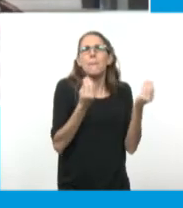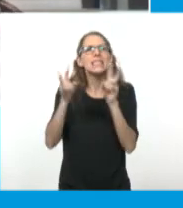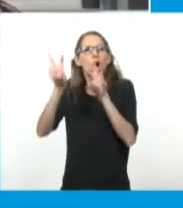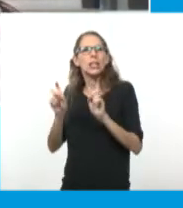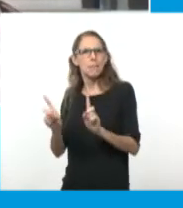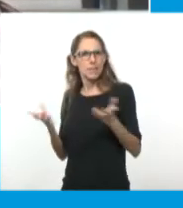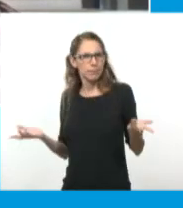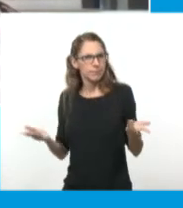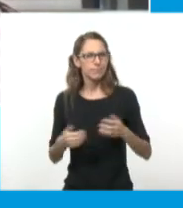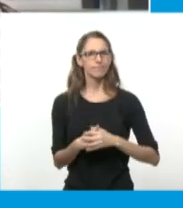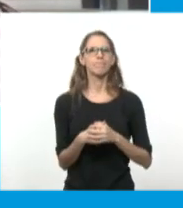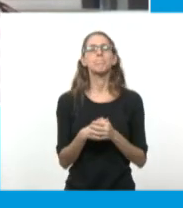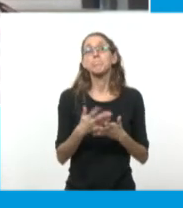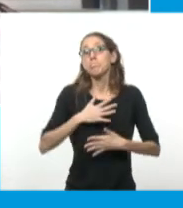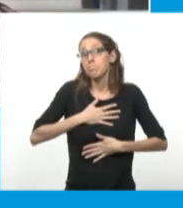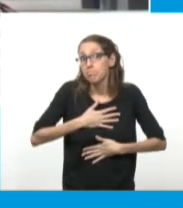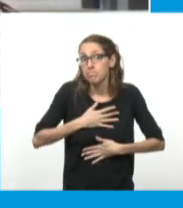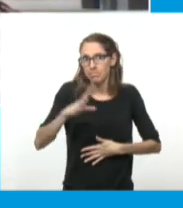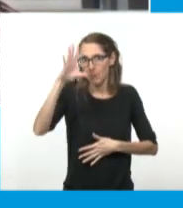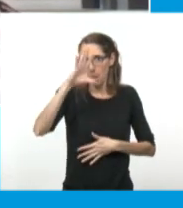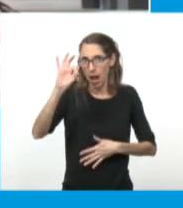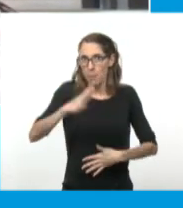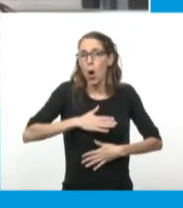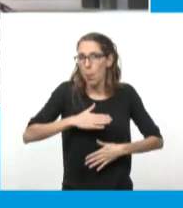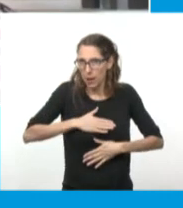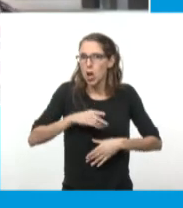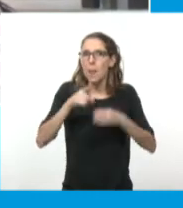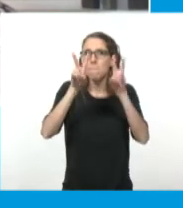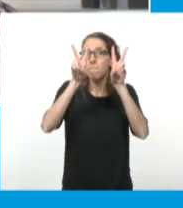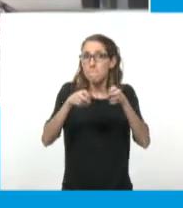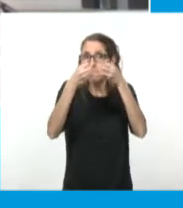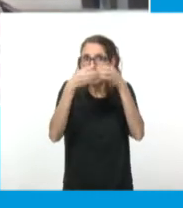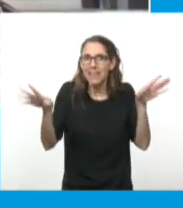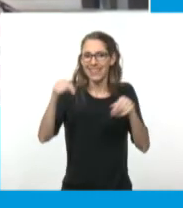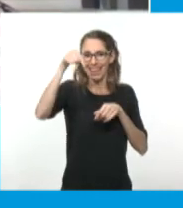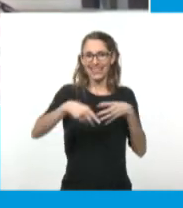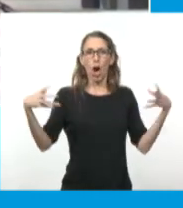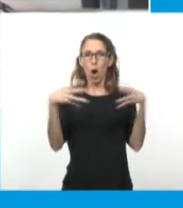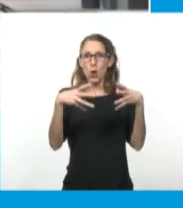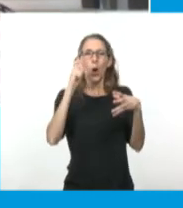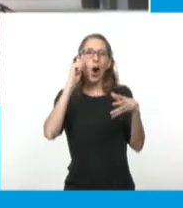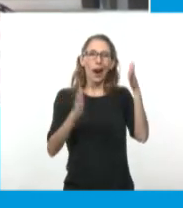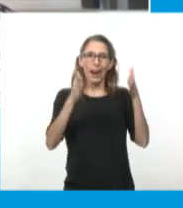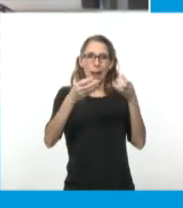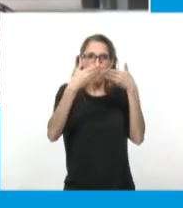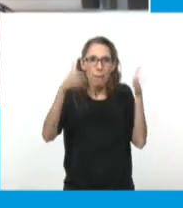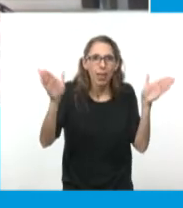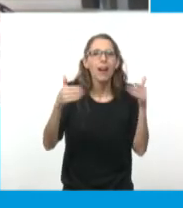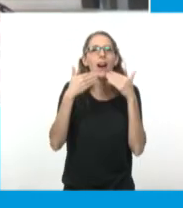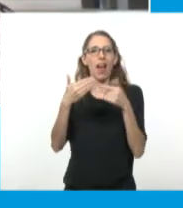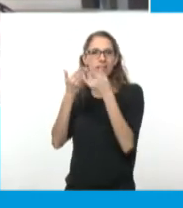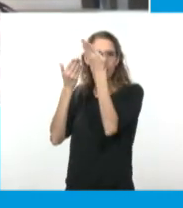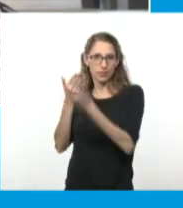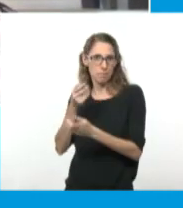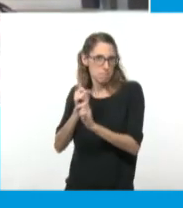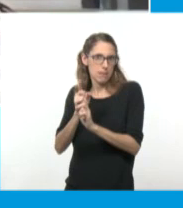Bueno, en mi opinión, el que abre así la puerta de esta generación que nombrás, bueno, es Brescia, es Alberto Brescia. Y